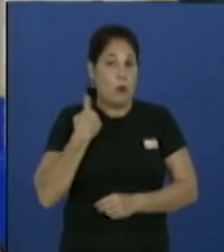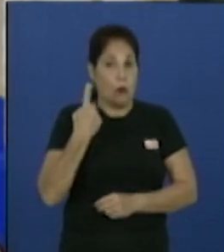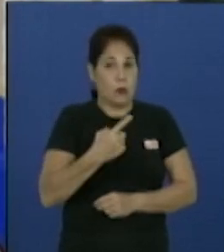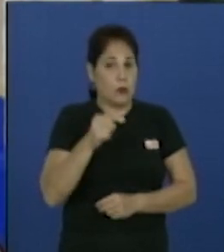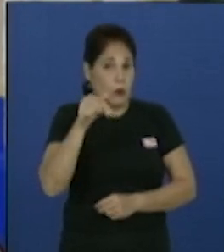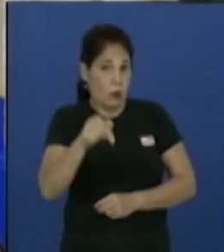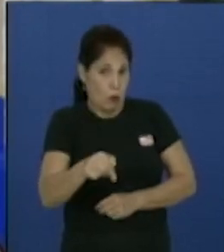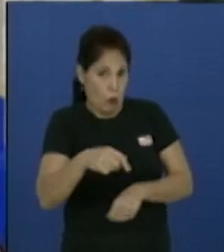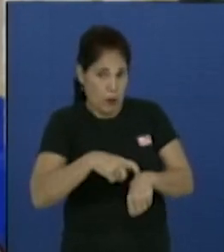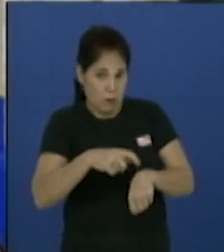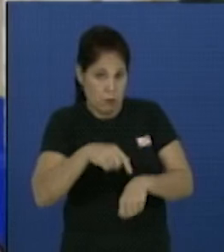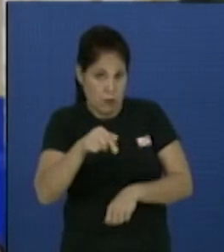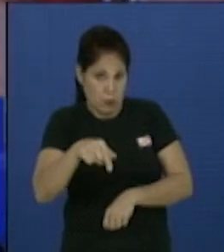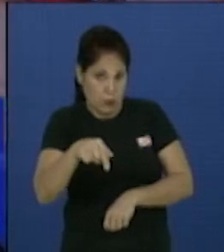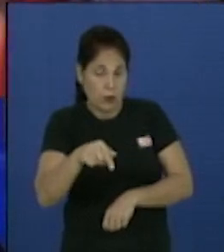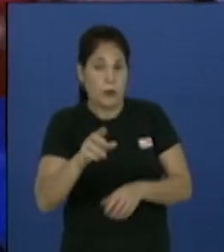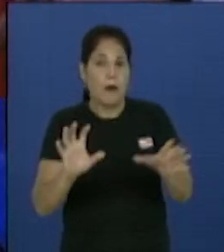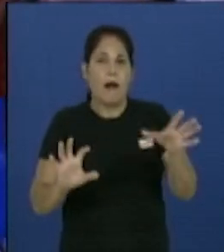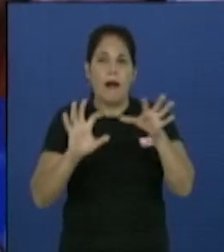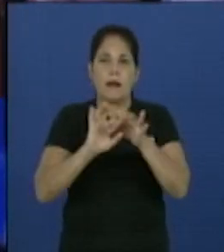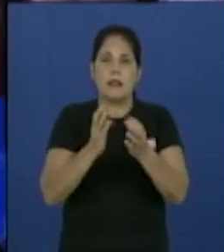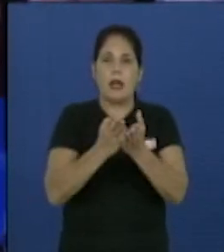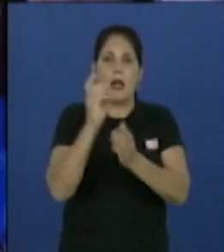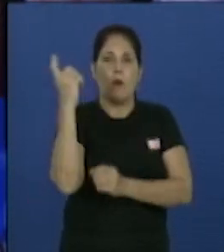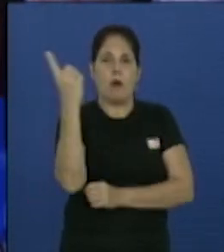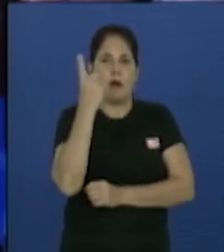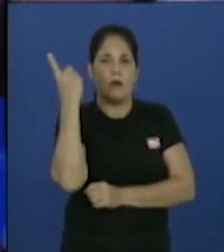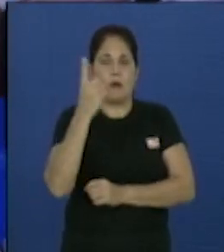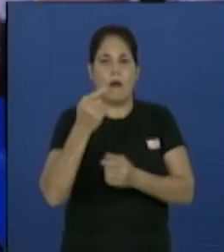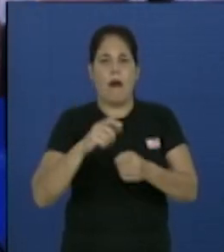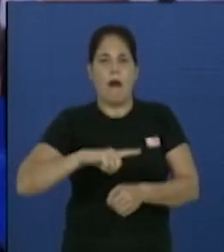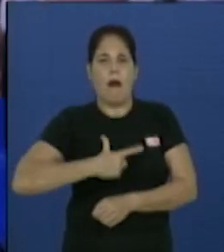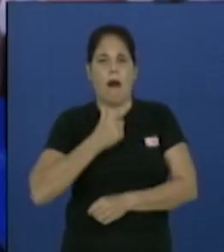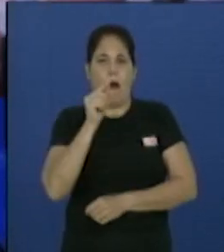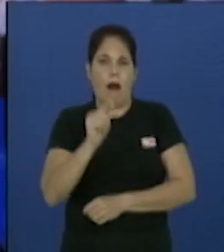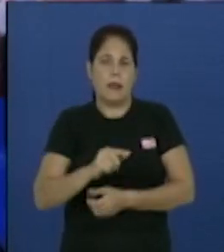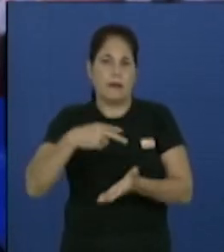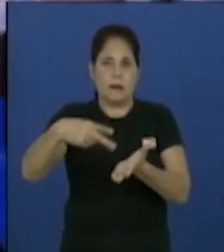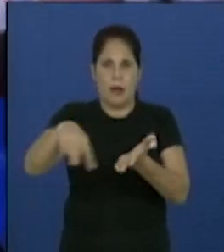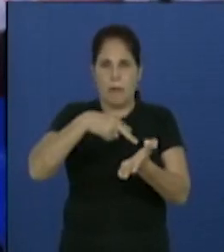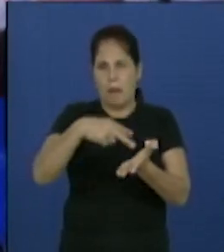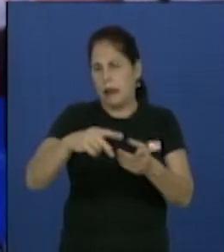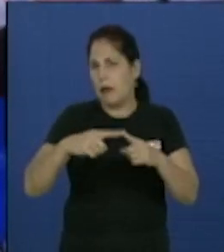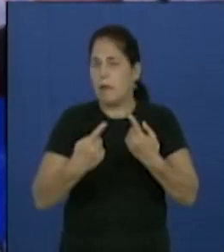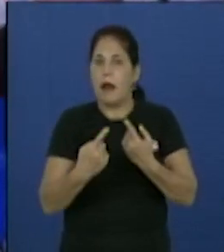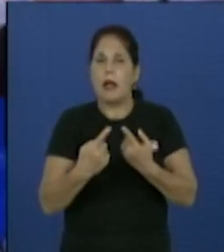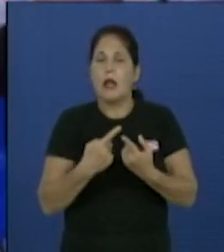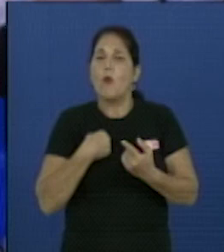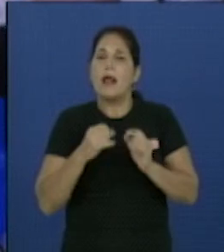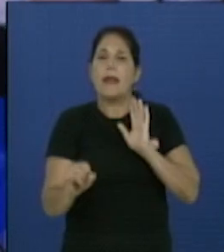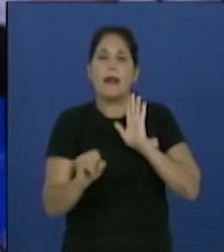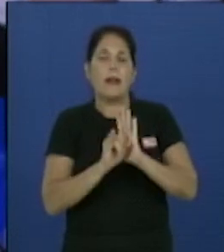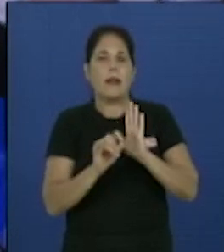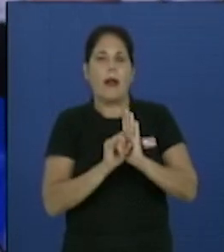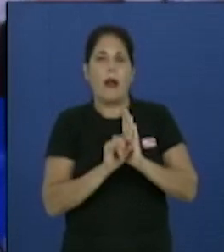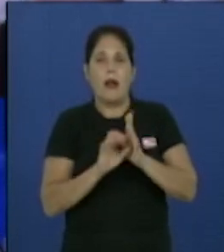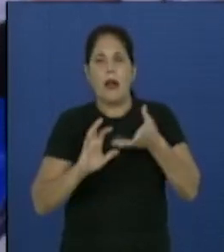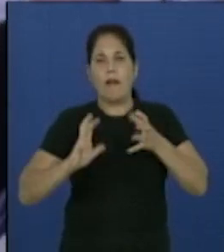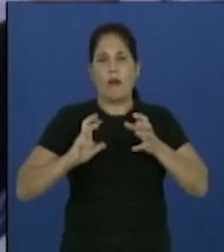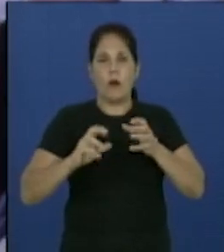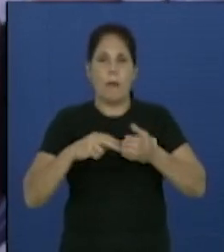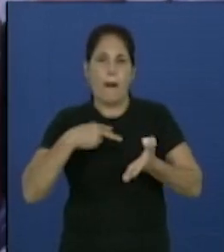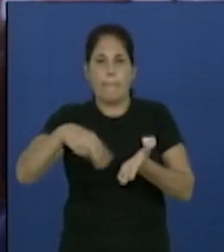precisamente hoy en esta alianza con la Escuela Nacional de Arte para buscar lo que nos identifican, los movimientos,